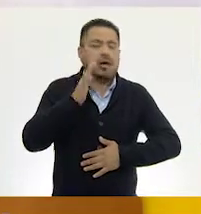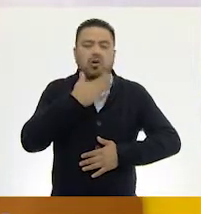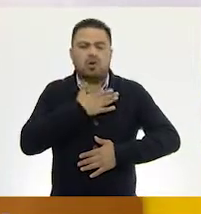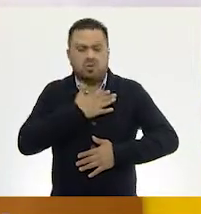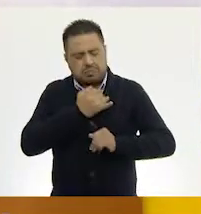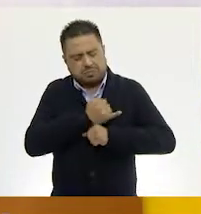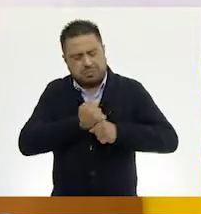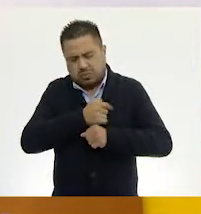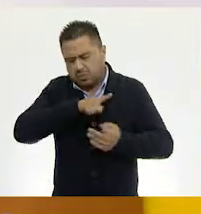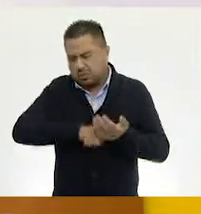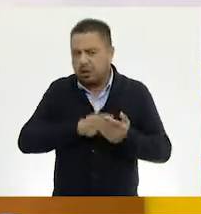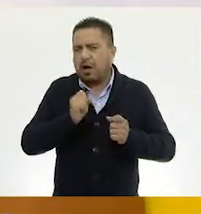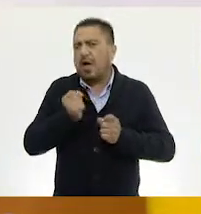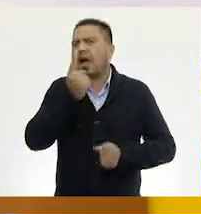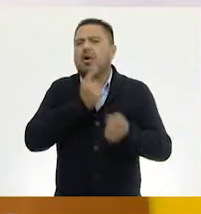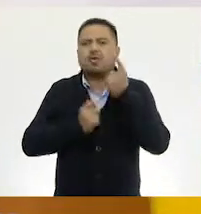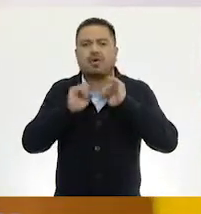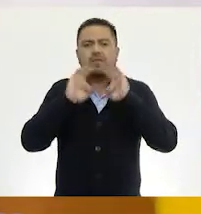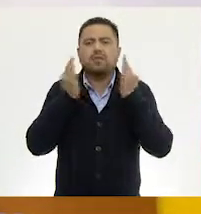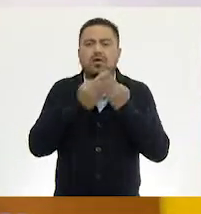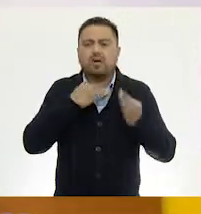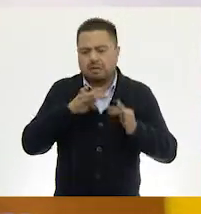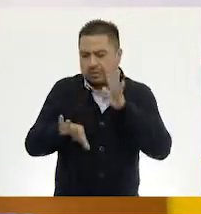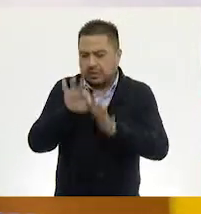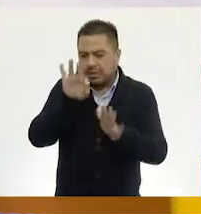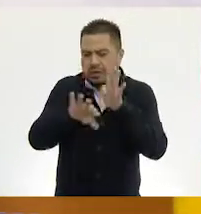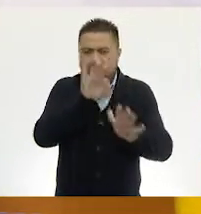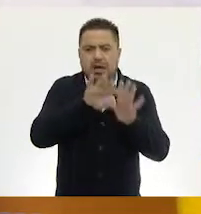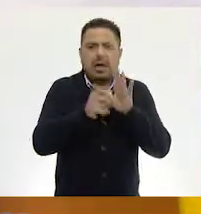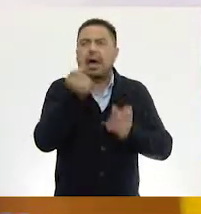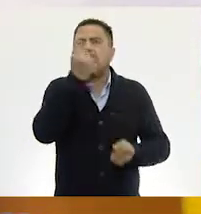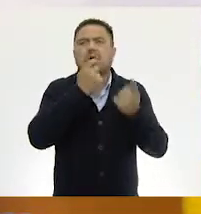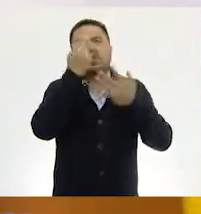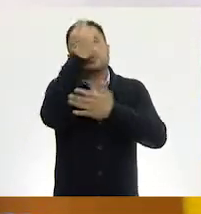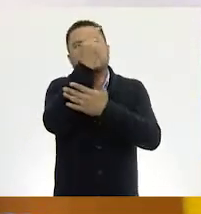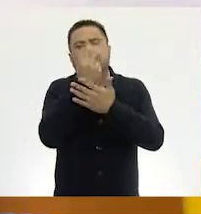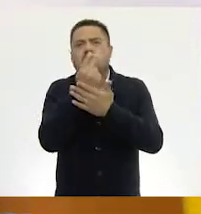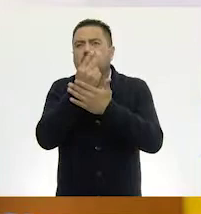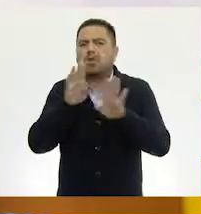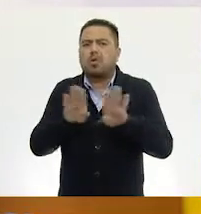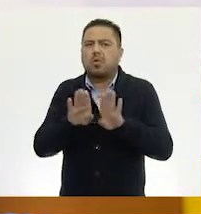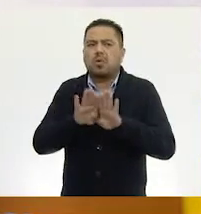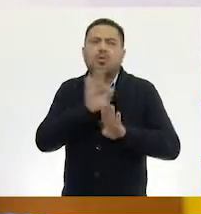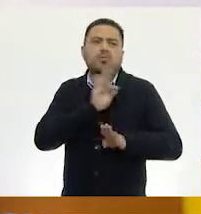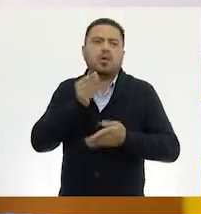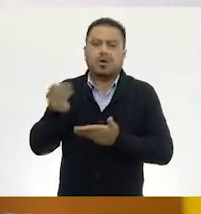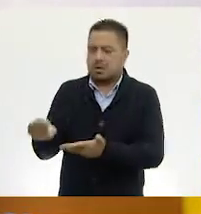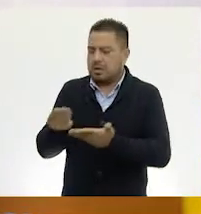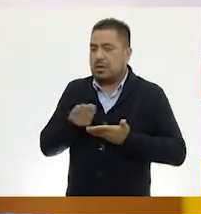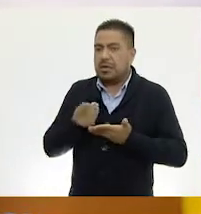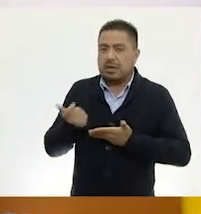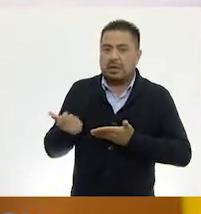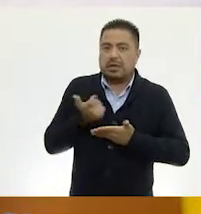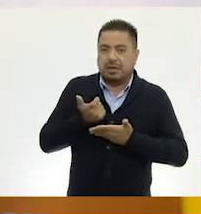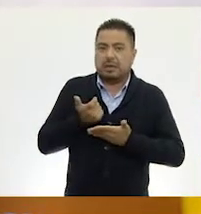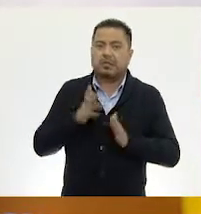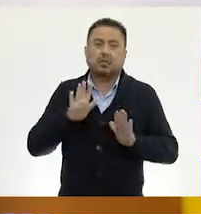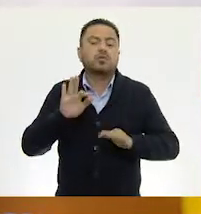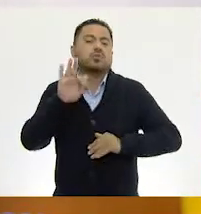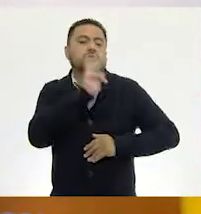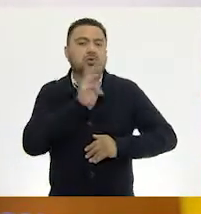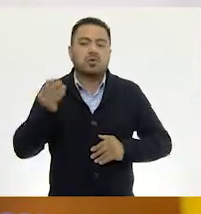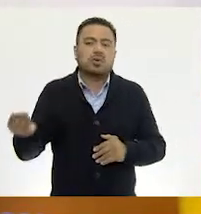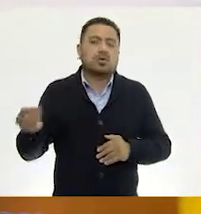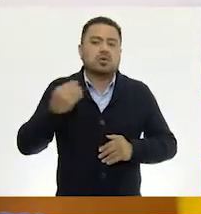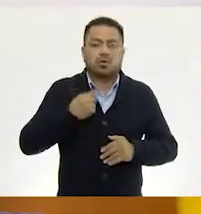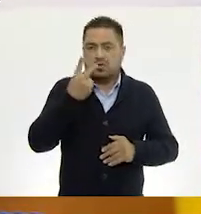estuve analizando algunas formas y estuve sacando algunos dibujos con las formas de cantidades, cómo me las pudo haber entregado. Por ejemplo, me pudo haber